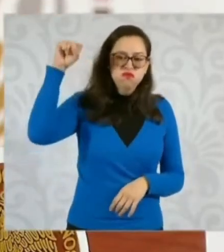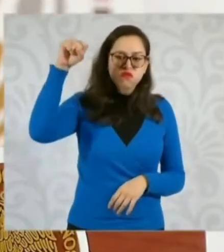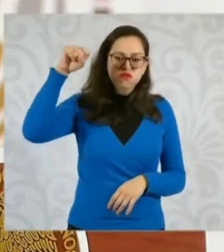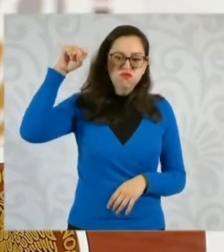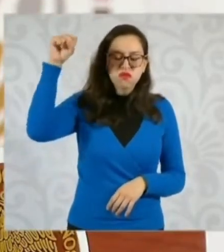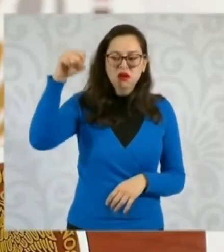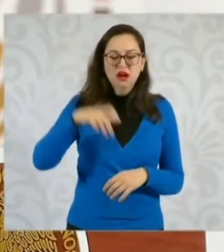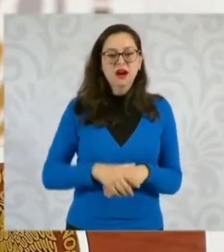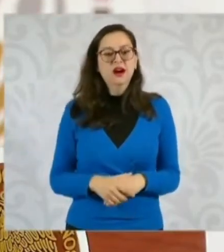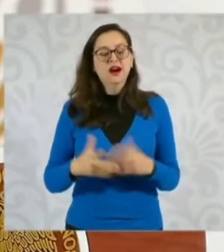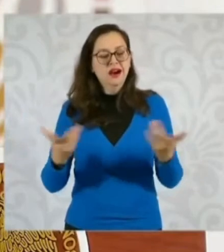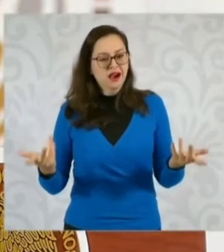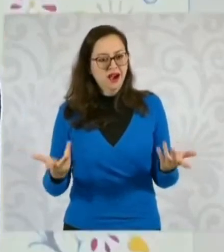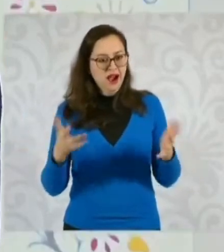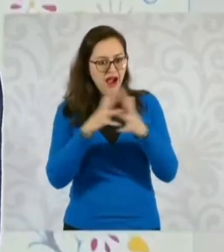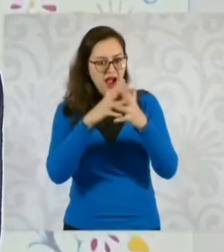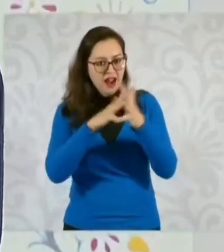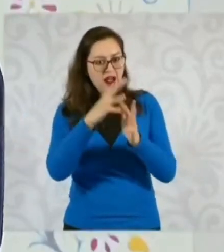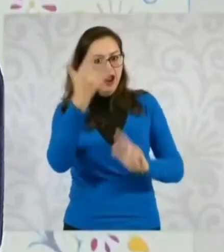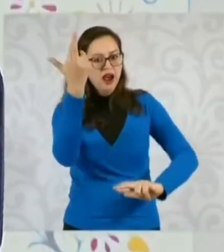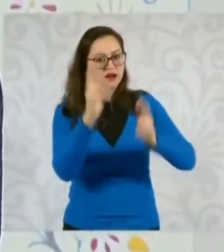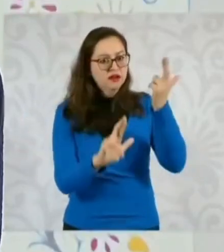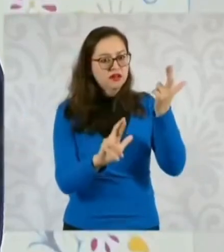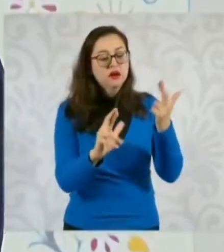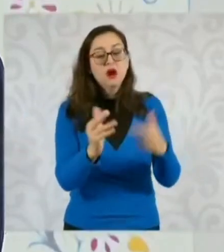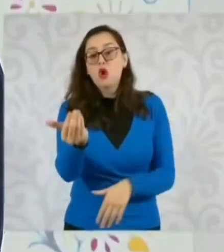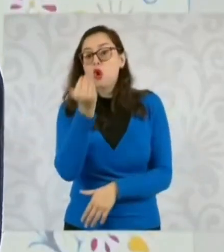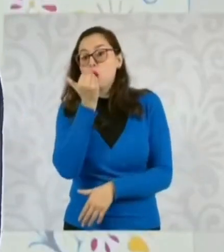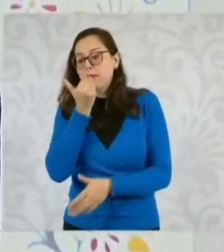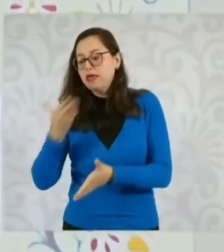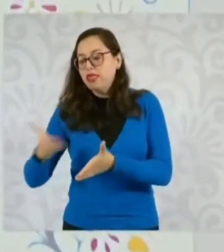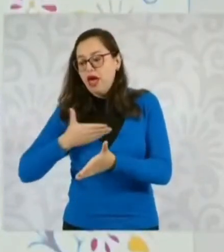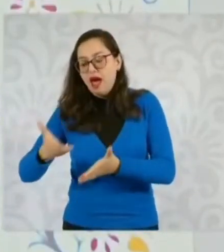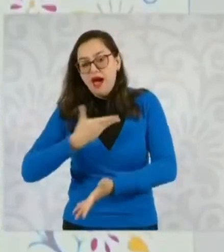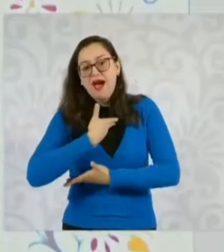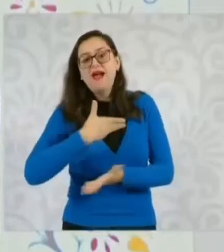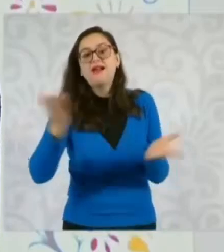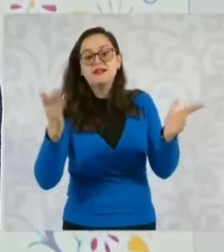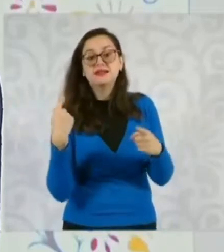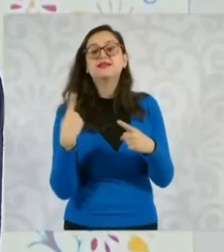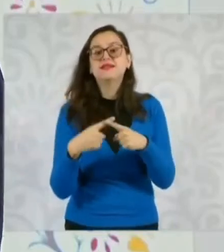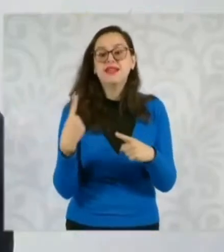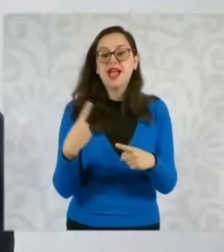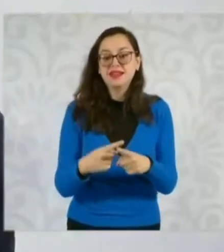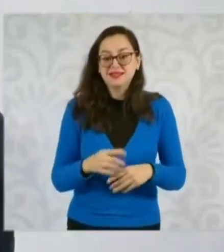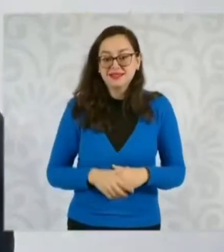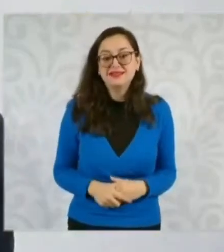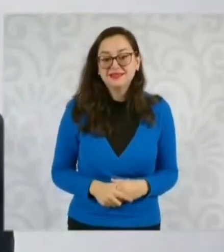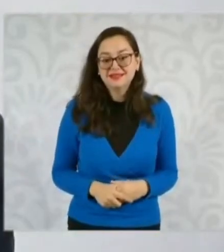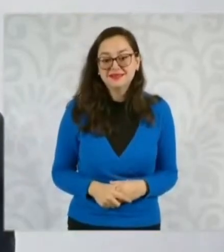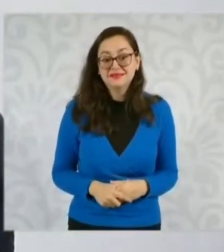comer a los revolucionarios? Pues una tarea tan importante como otras.